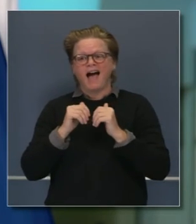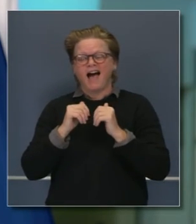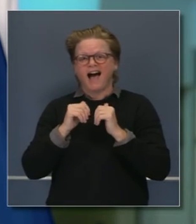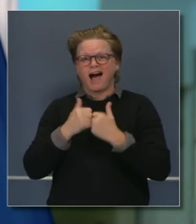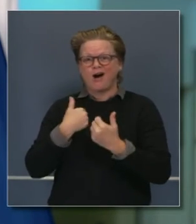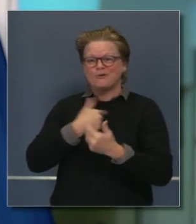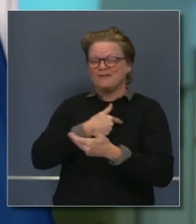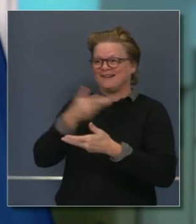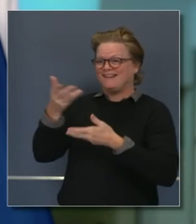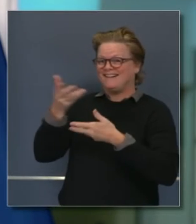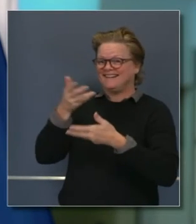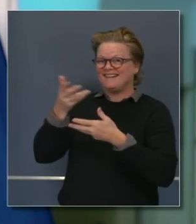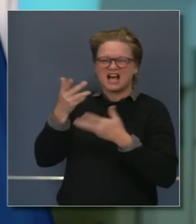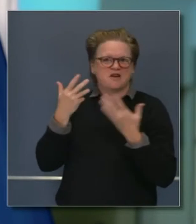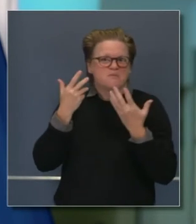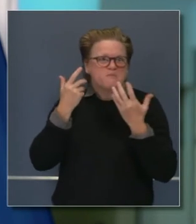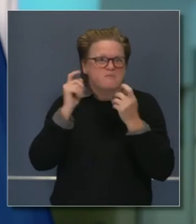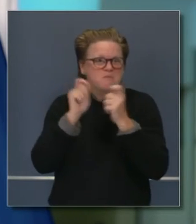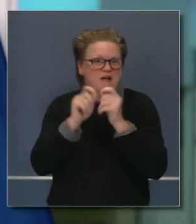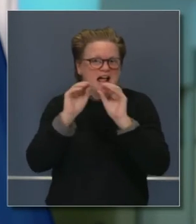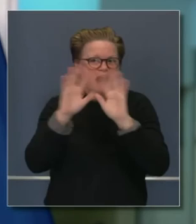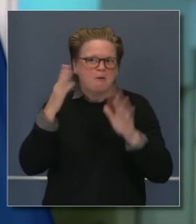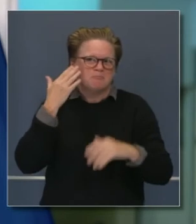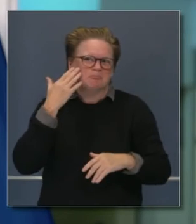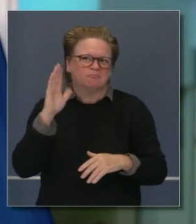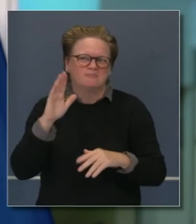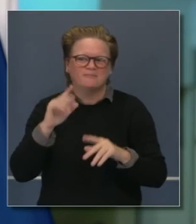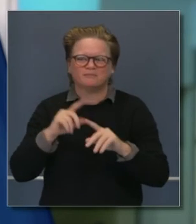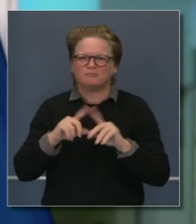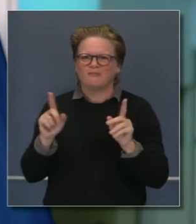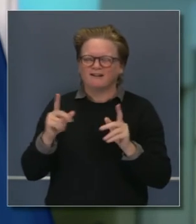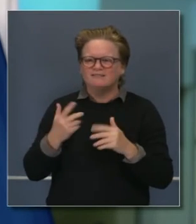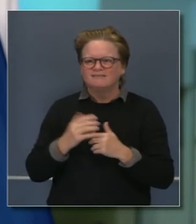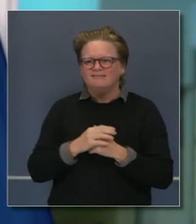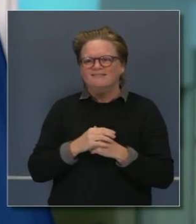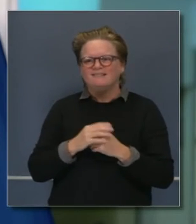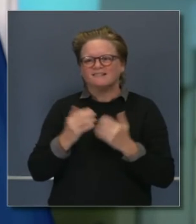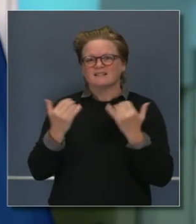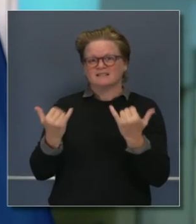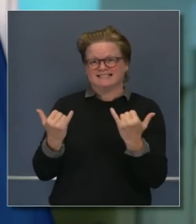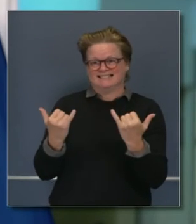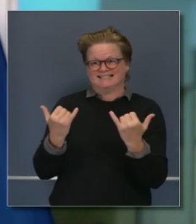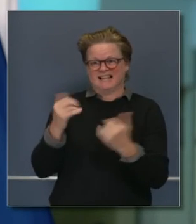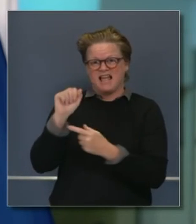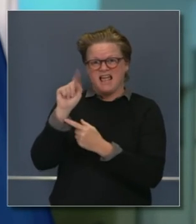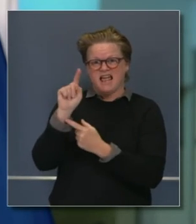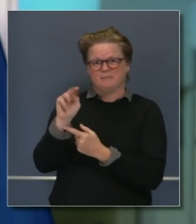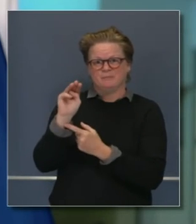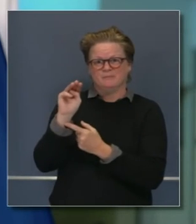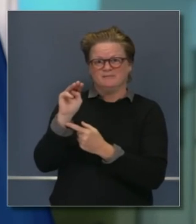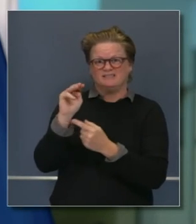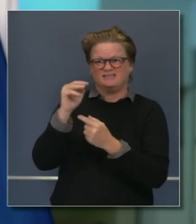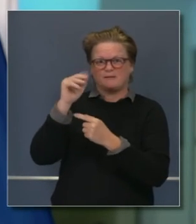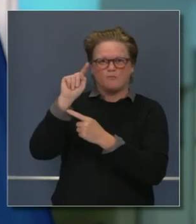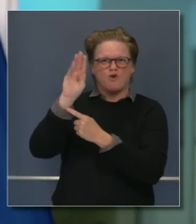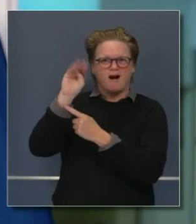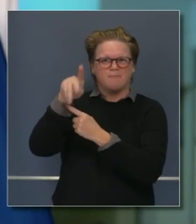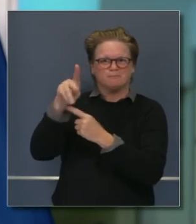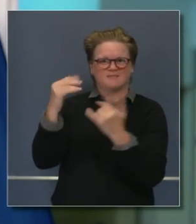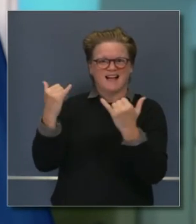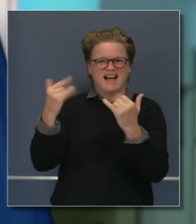sobre cuáles demandas pueden retirarse, cuáles podemos abordar por orden ejecutiva, cuáles a través de